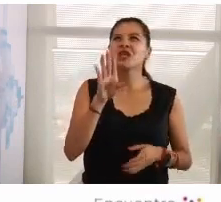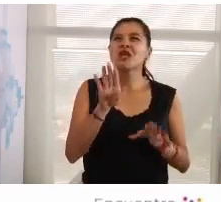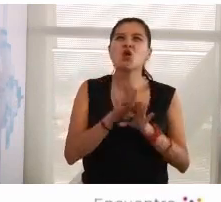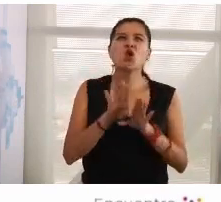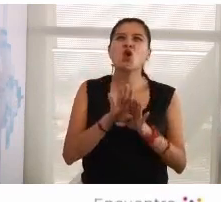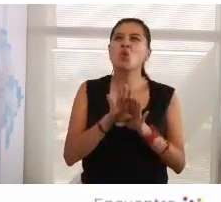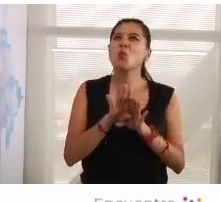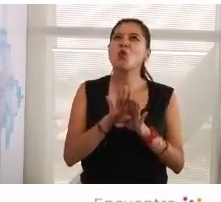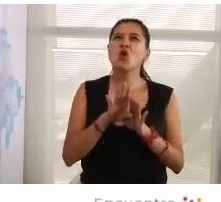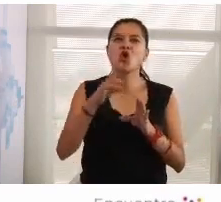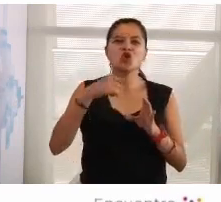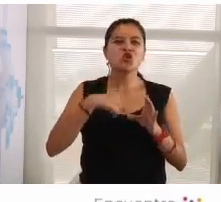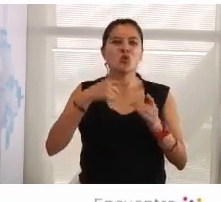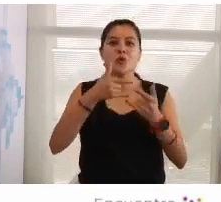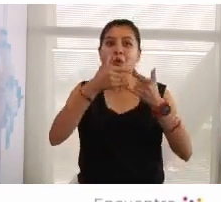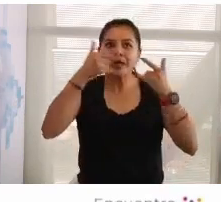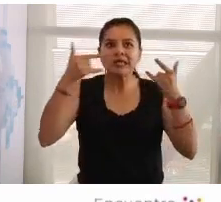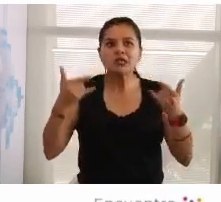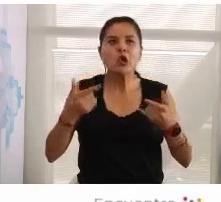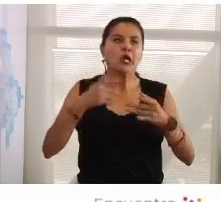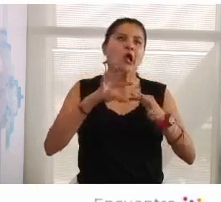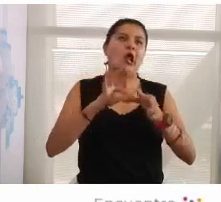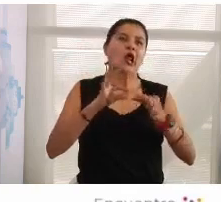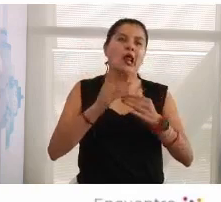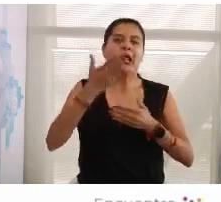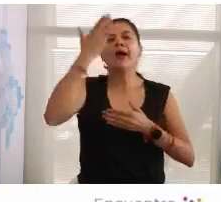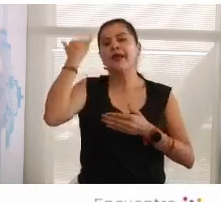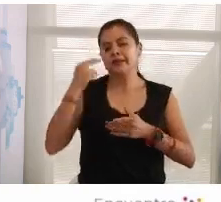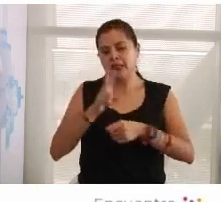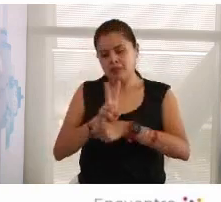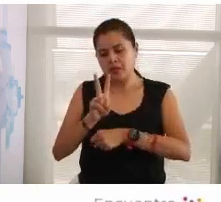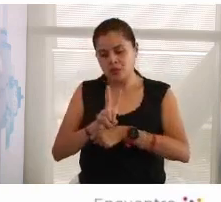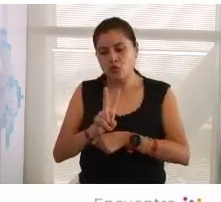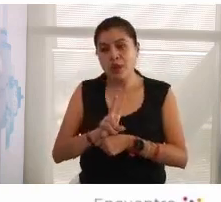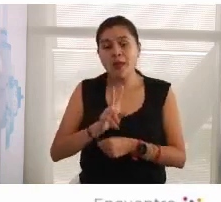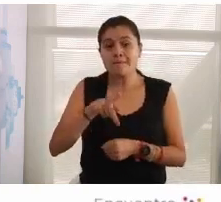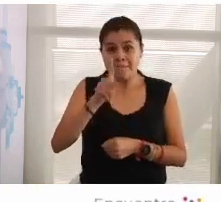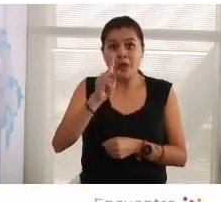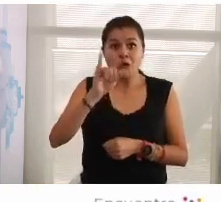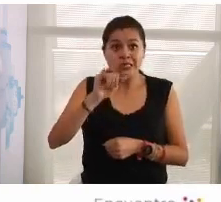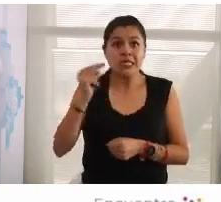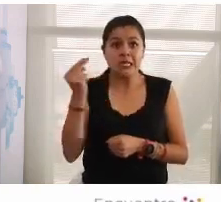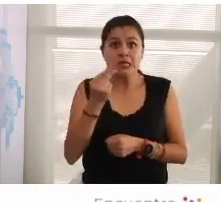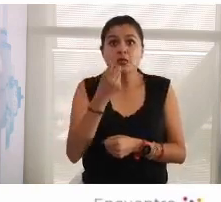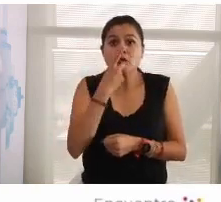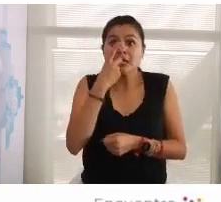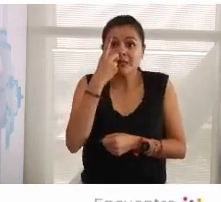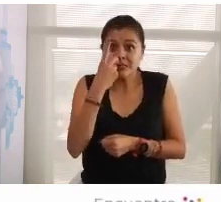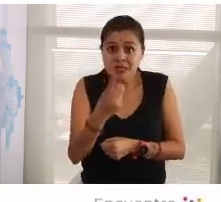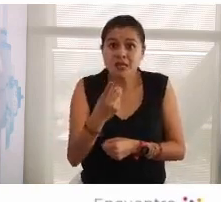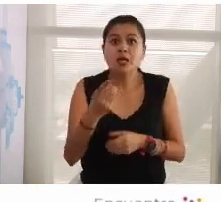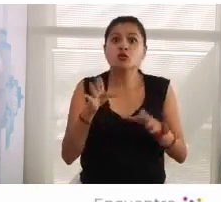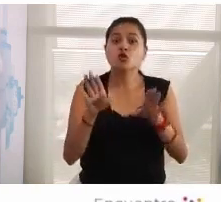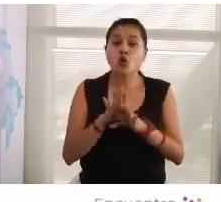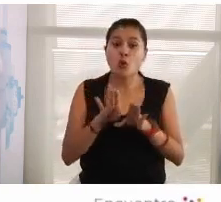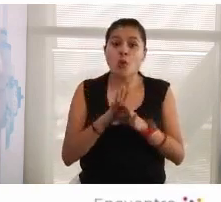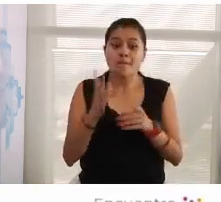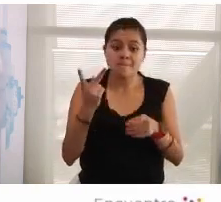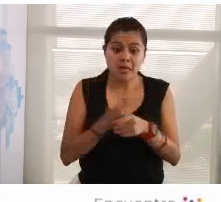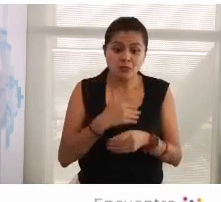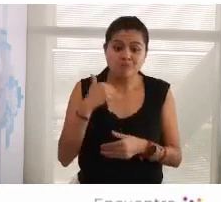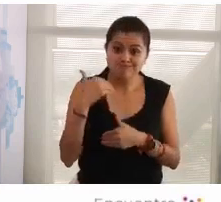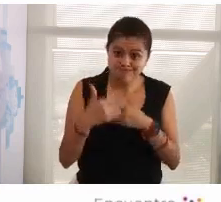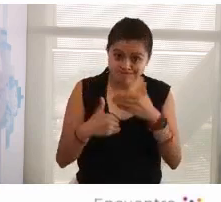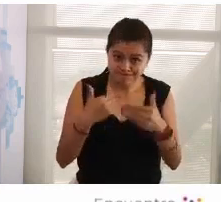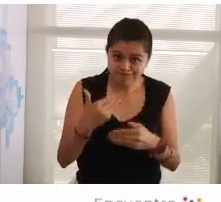ponerme histórica con lo que ha sucedido en Venezuela, pero sí que necesito comentarles, ¿no? Necesito comentarles porque el